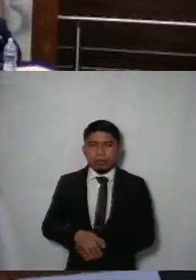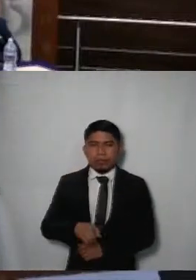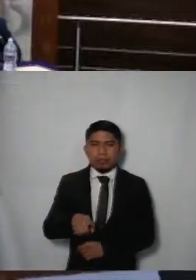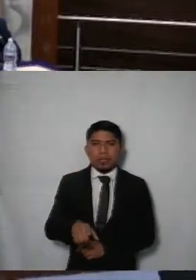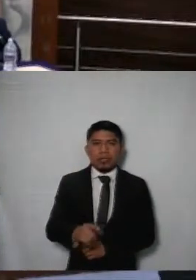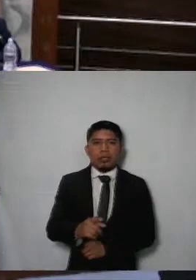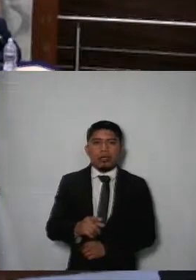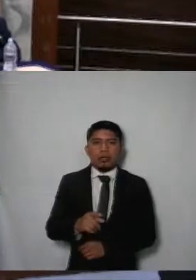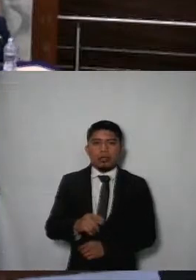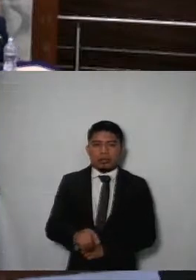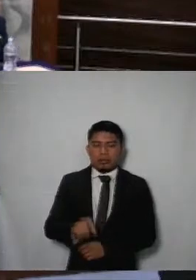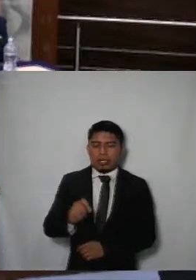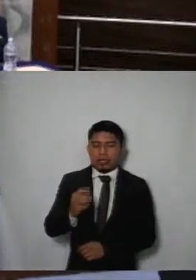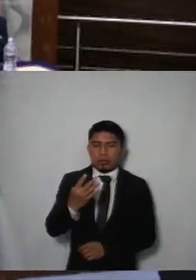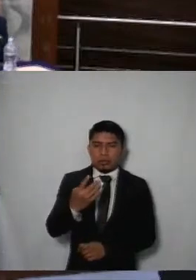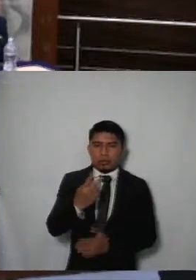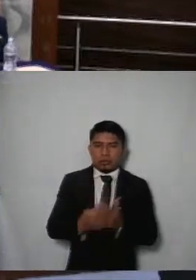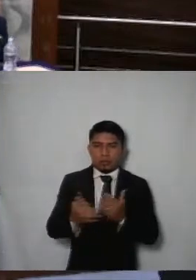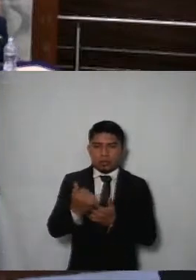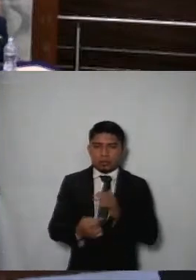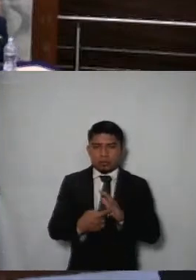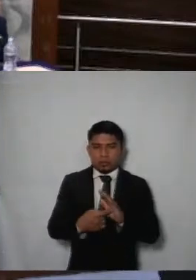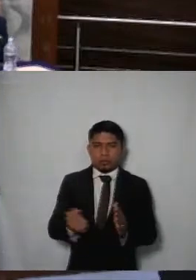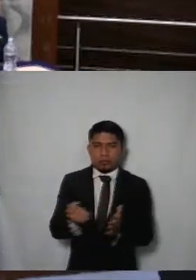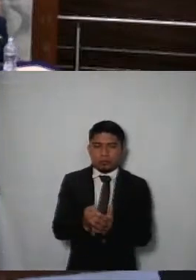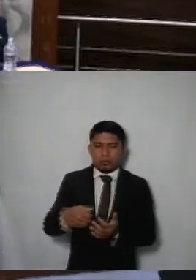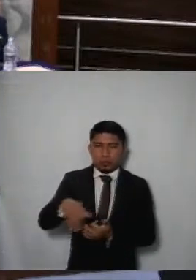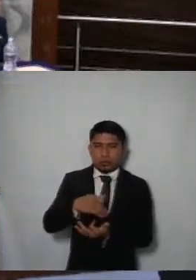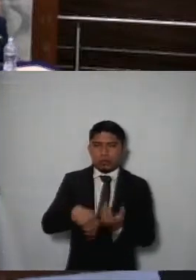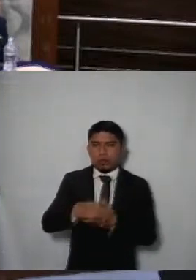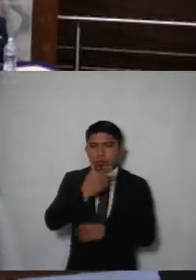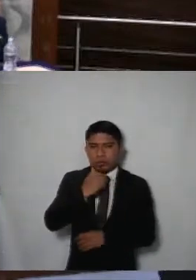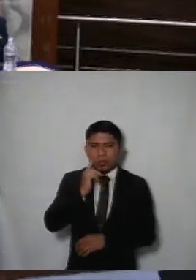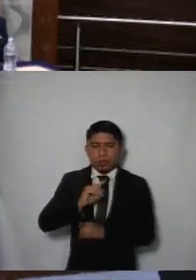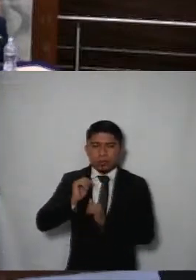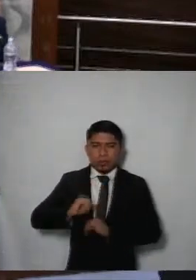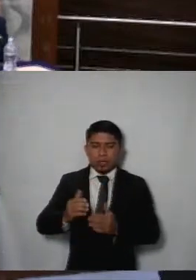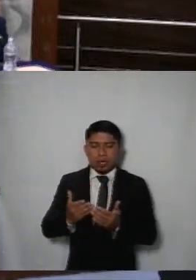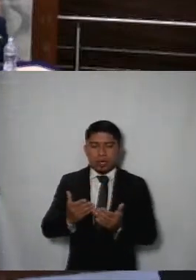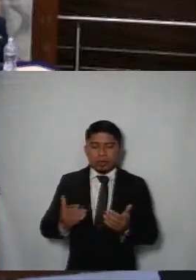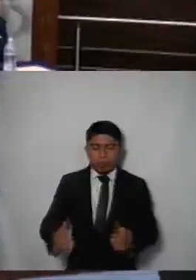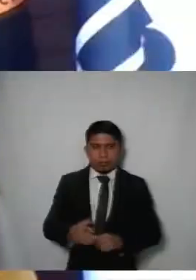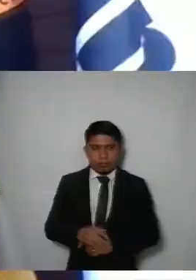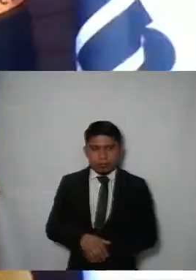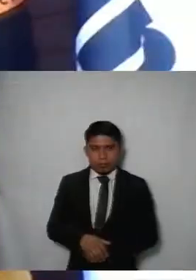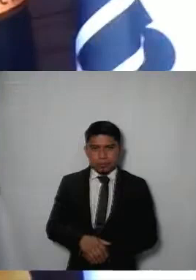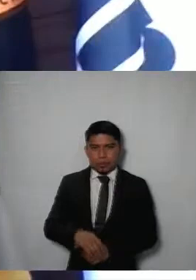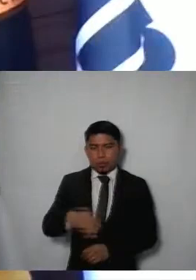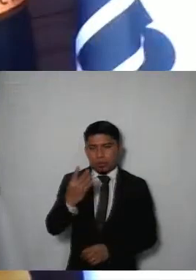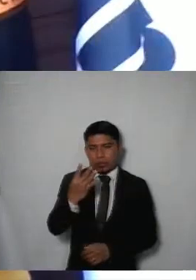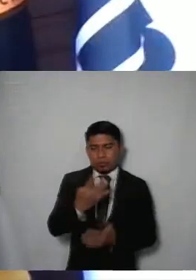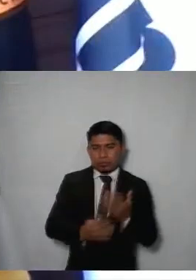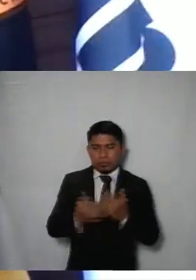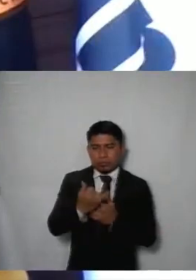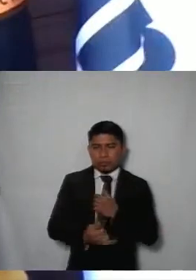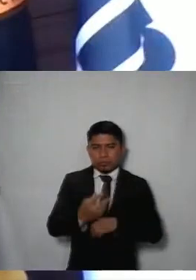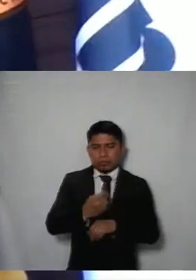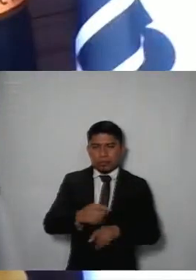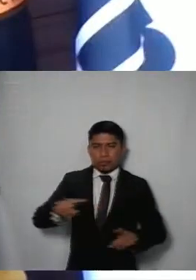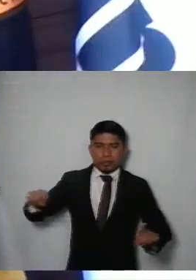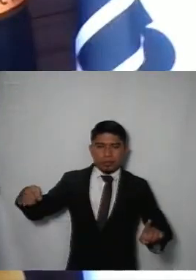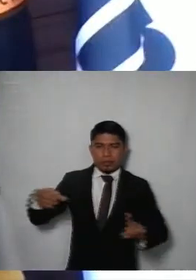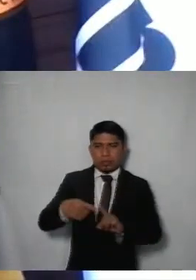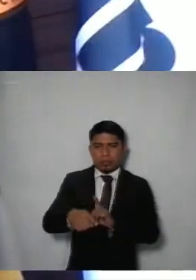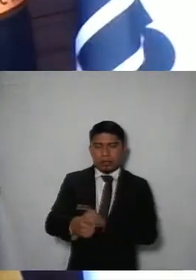favor se aprueban por unanimidad los 24 proyectos presentados comisionadas y comisionados están a su consideración cuatro proyectos de